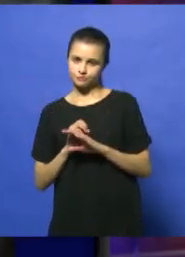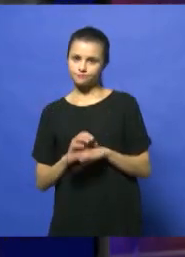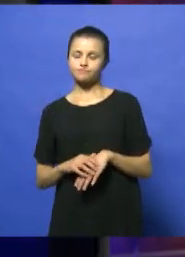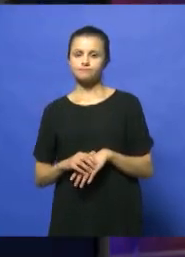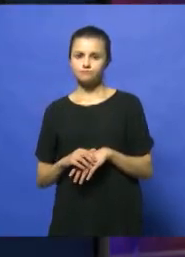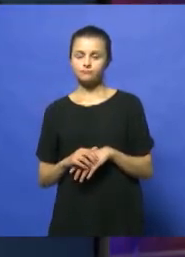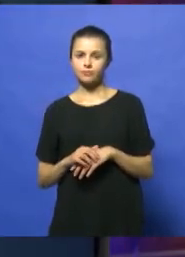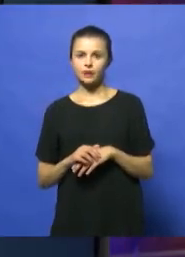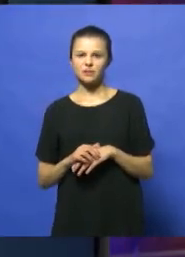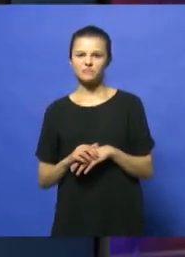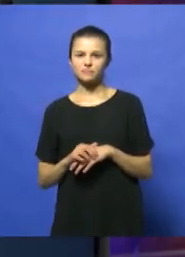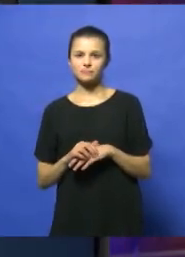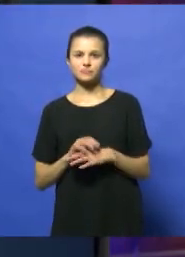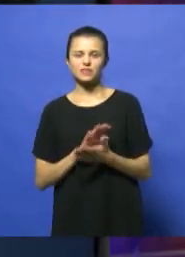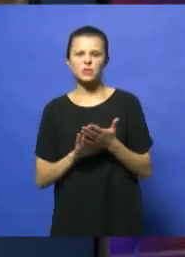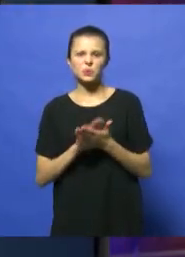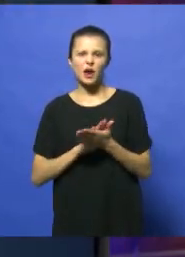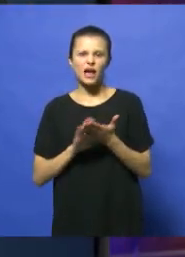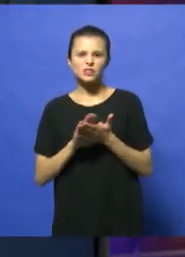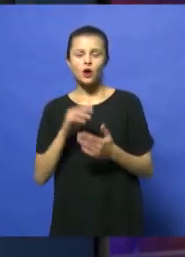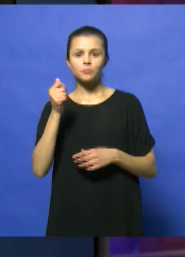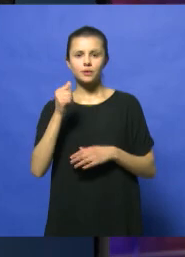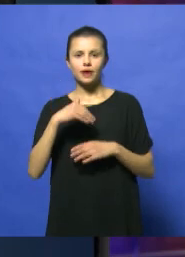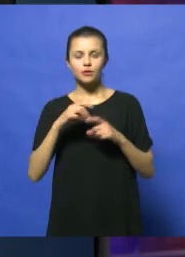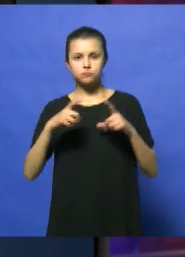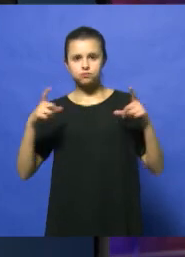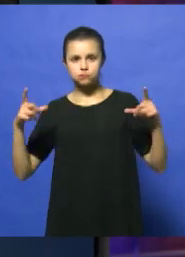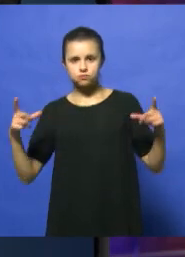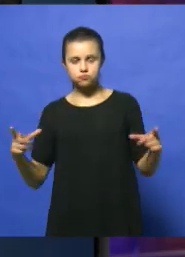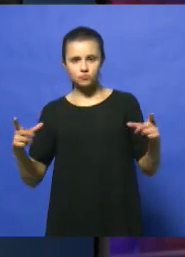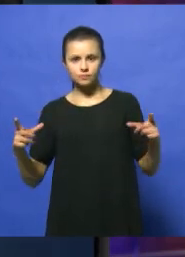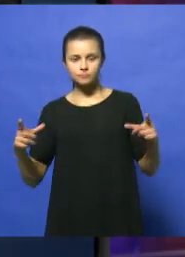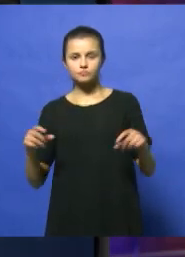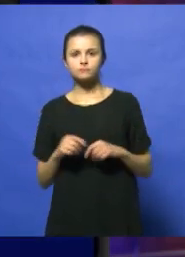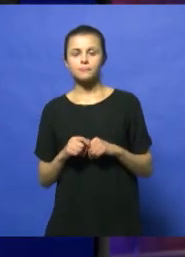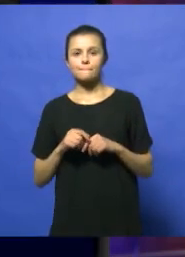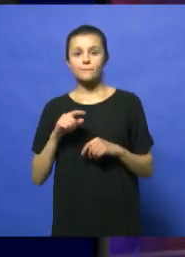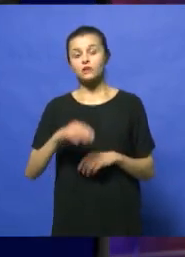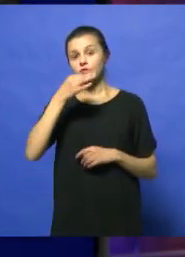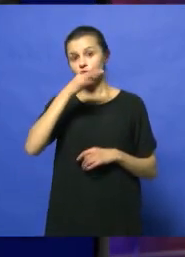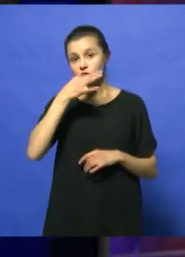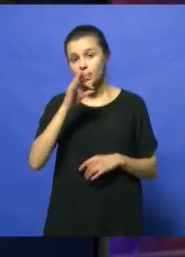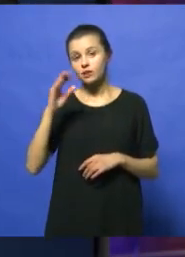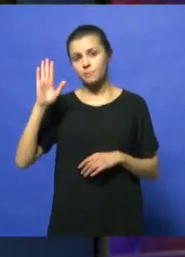pesar de la situación inflacionaria, digamos, guatada a la misma, por un lado y por el otro, se ha vendido menos para el Día del Padre.